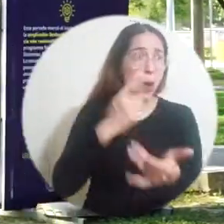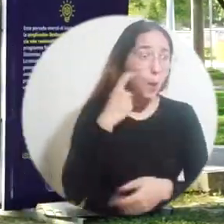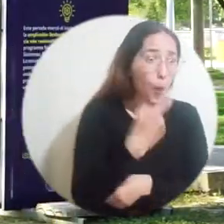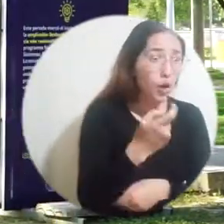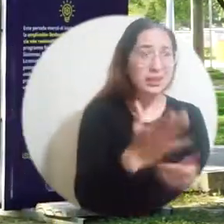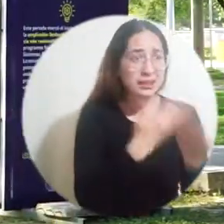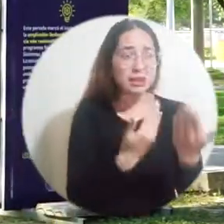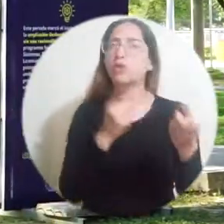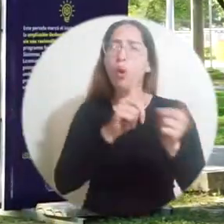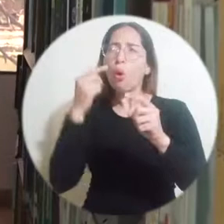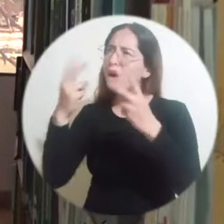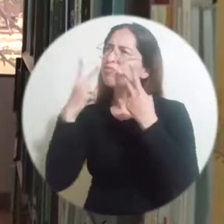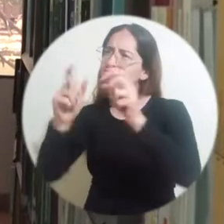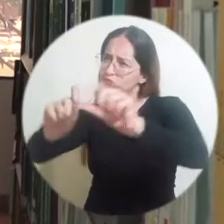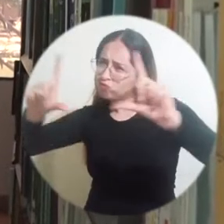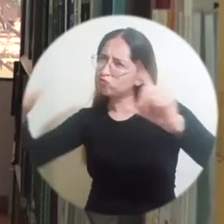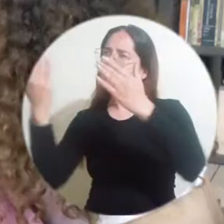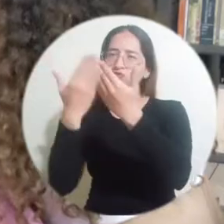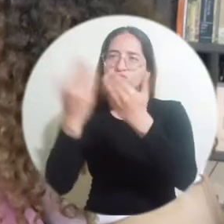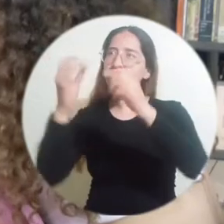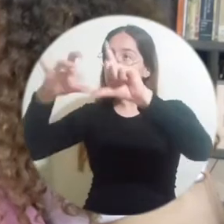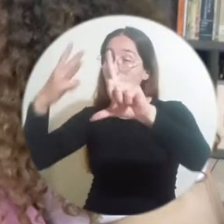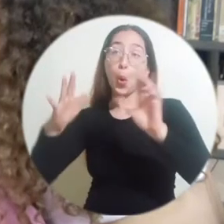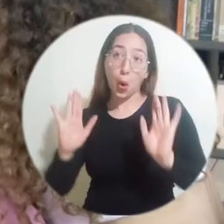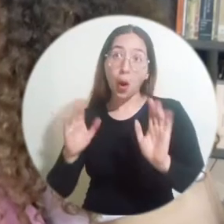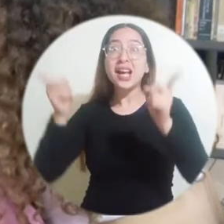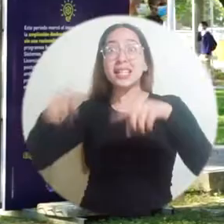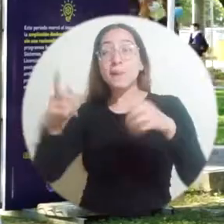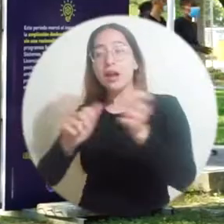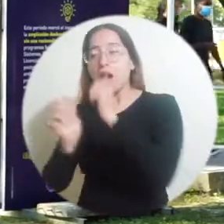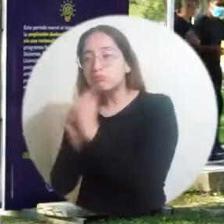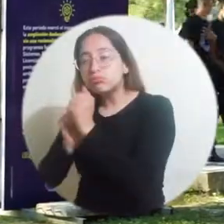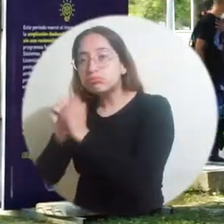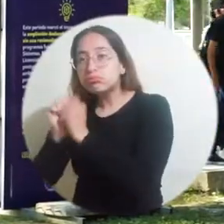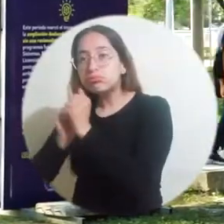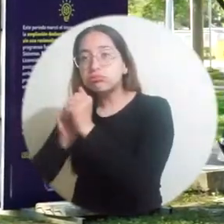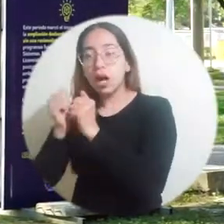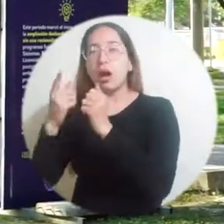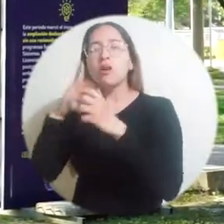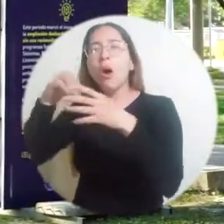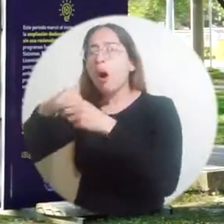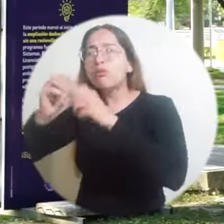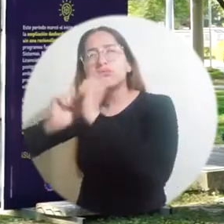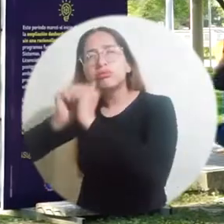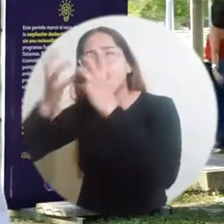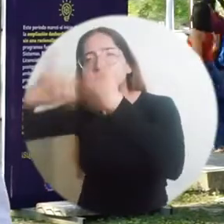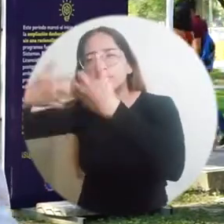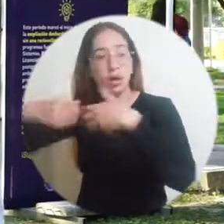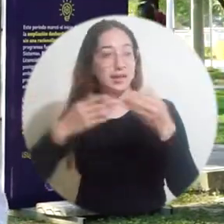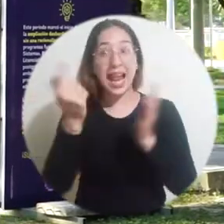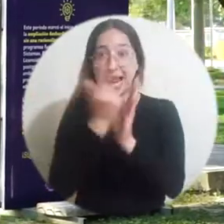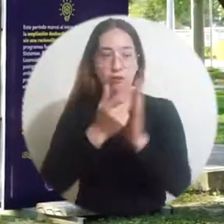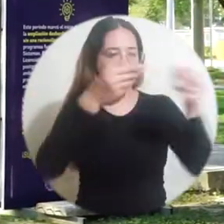recursos que son importantes para su formación académica. También adquirimos una máquina de desinfección de libros, donde recibimos el libro